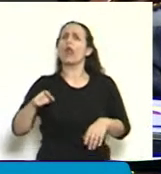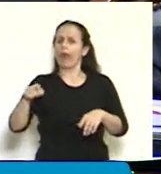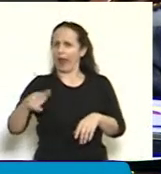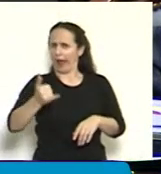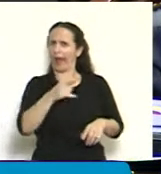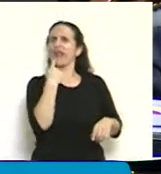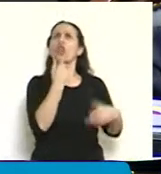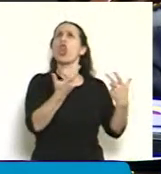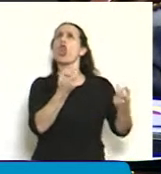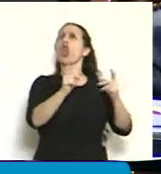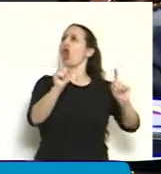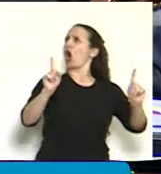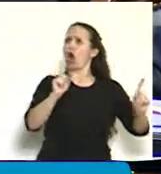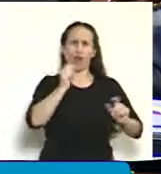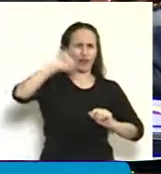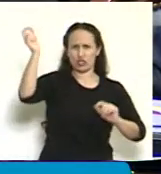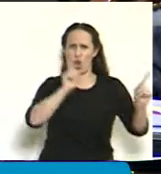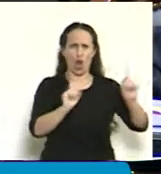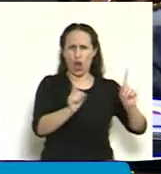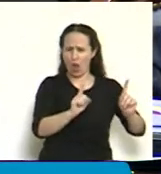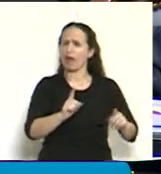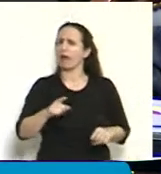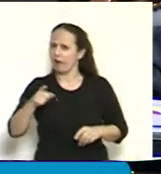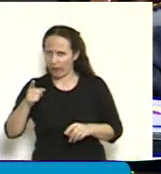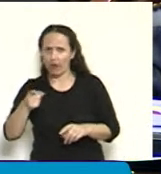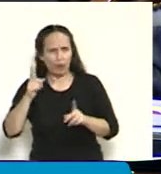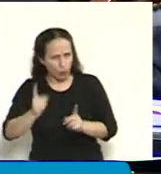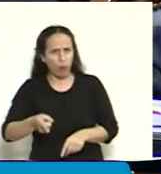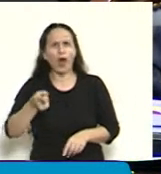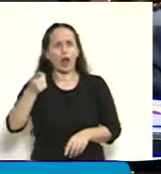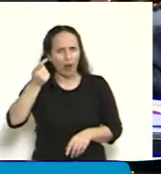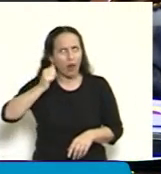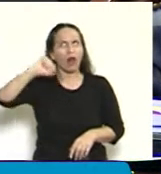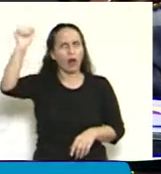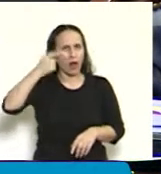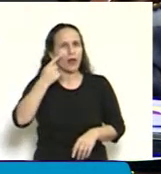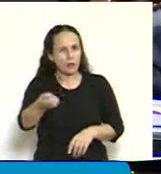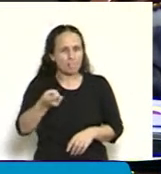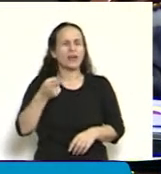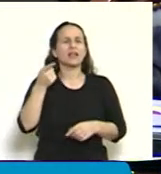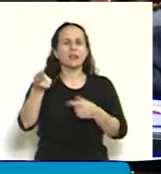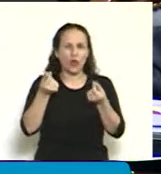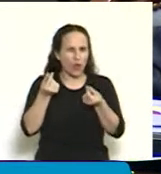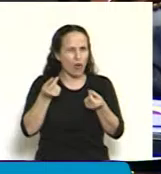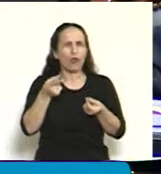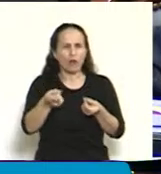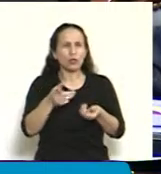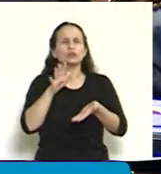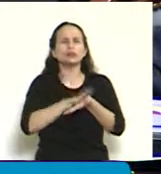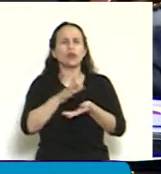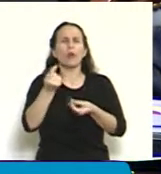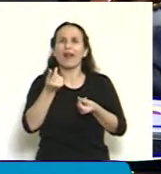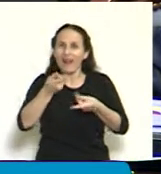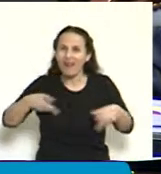realidad, la graficación de los números en la ampliación presupuestaria por subestimación de los